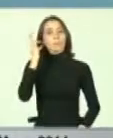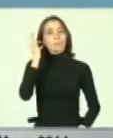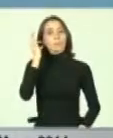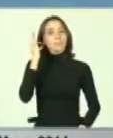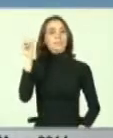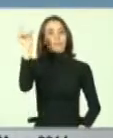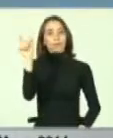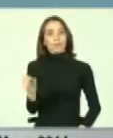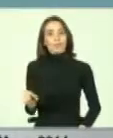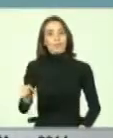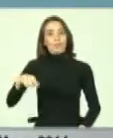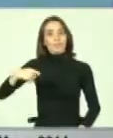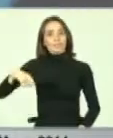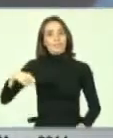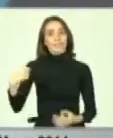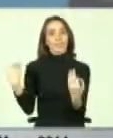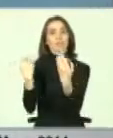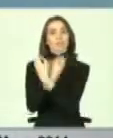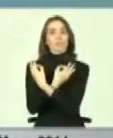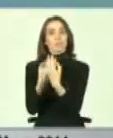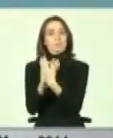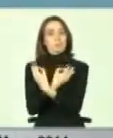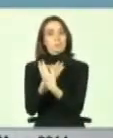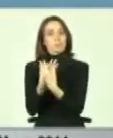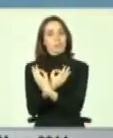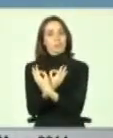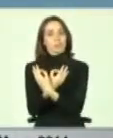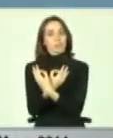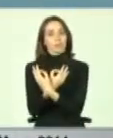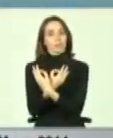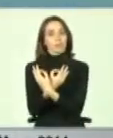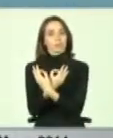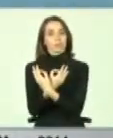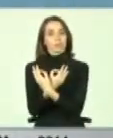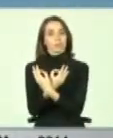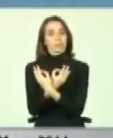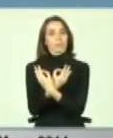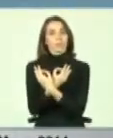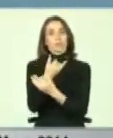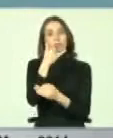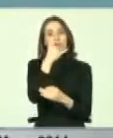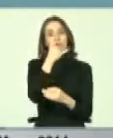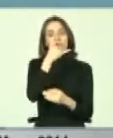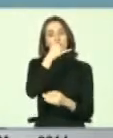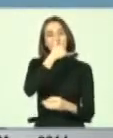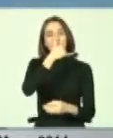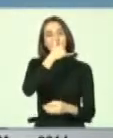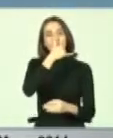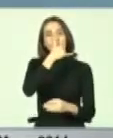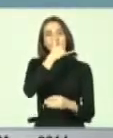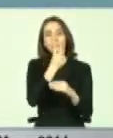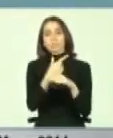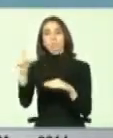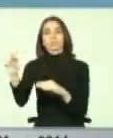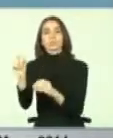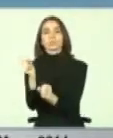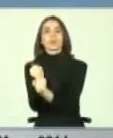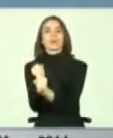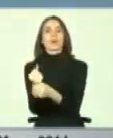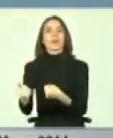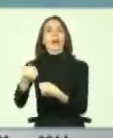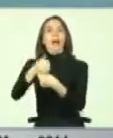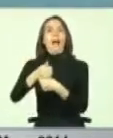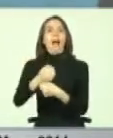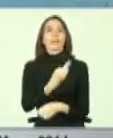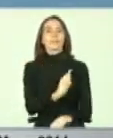nos explicó su ausencia por razones del trabajo del cargo de Presidenta del